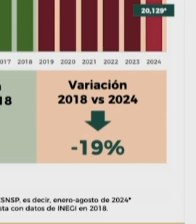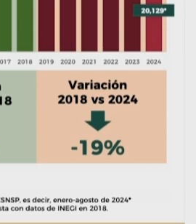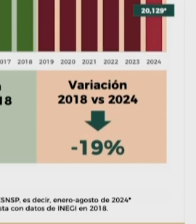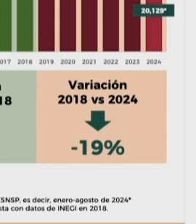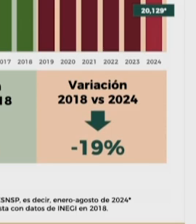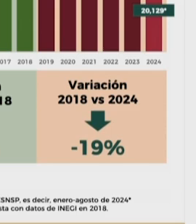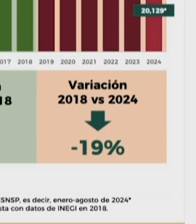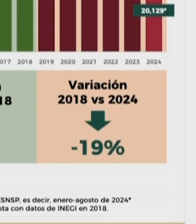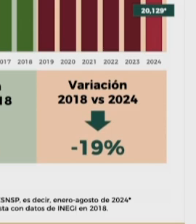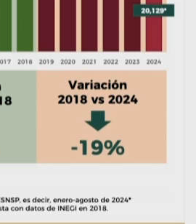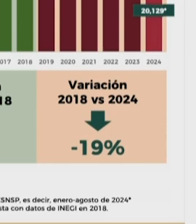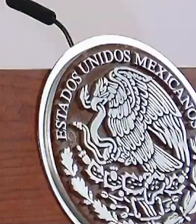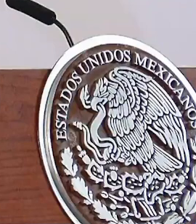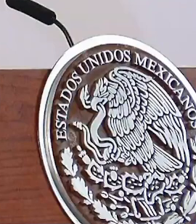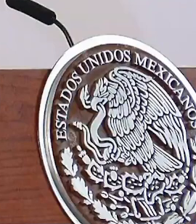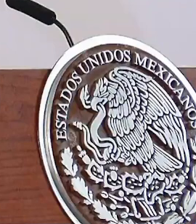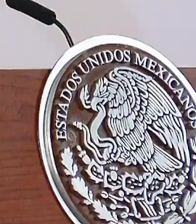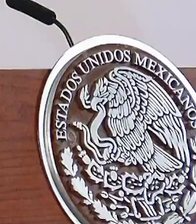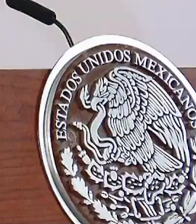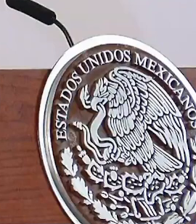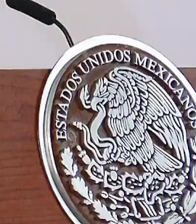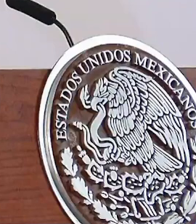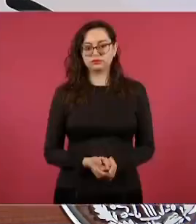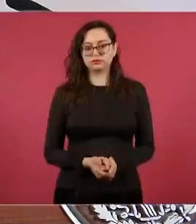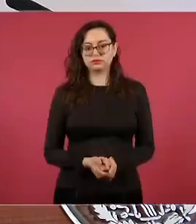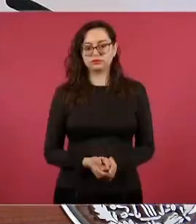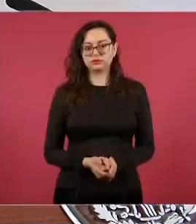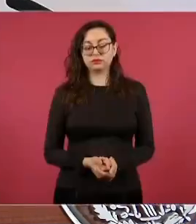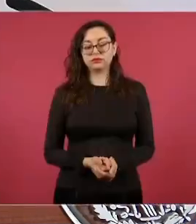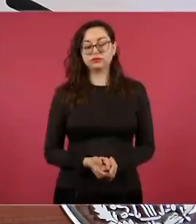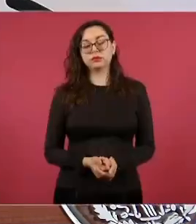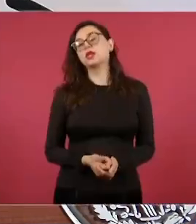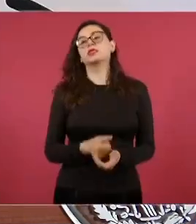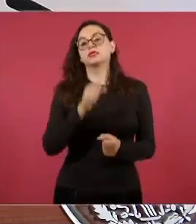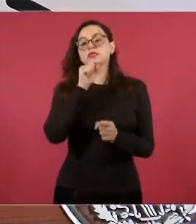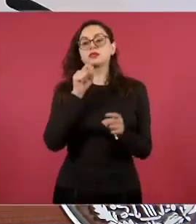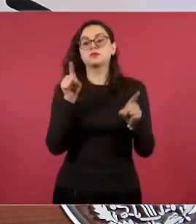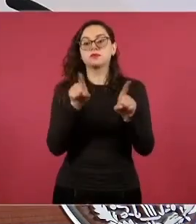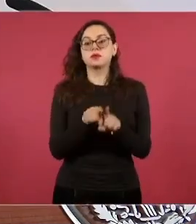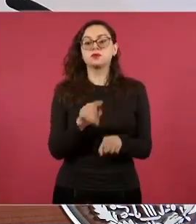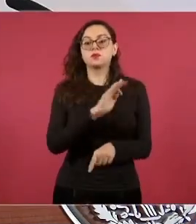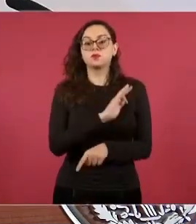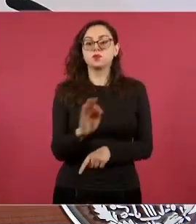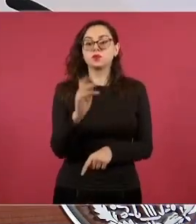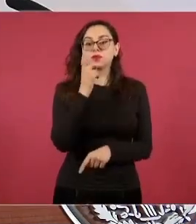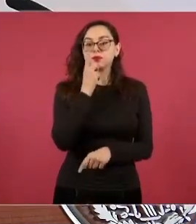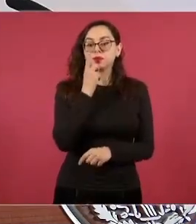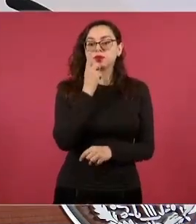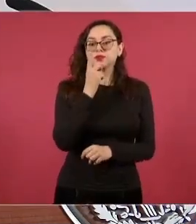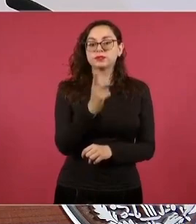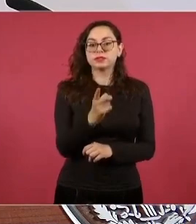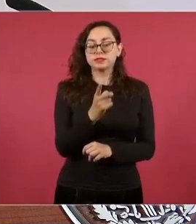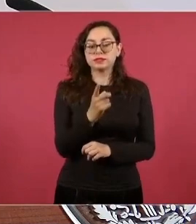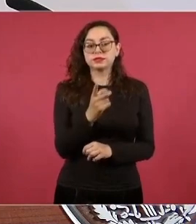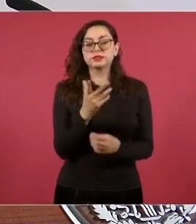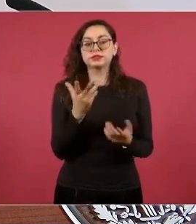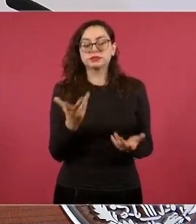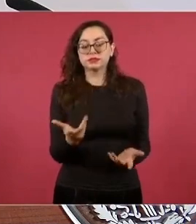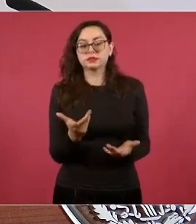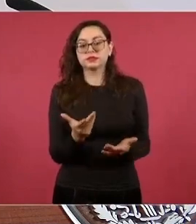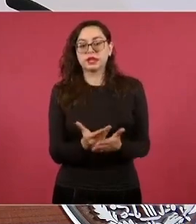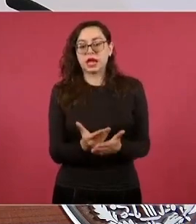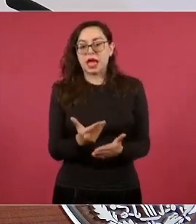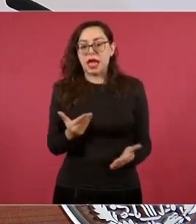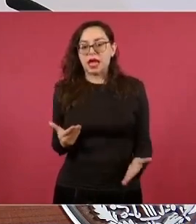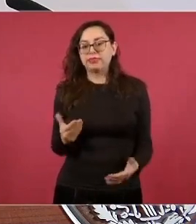tranquilidad a la población. Decir sobre el tema de la atención a las causas,